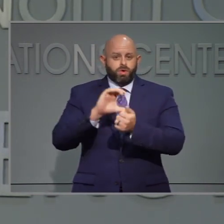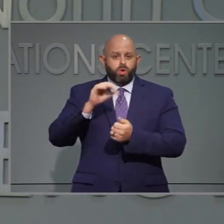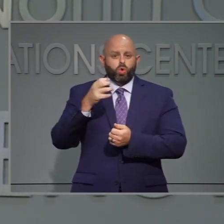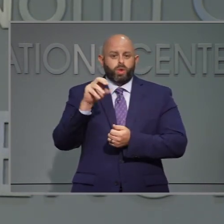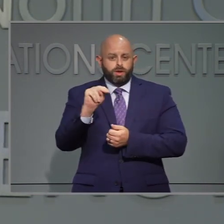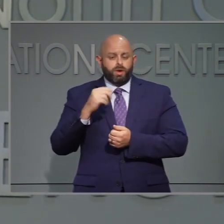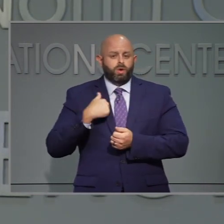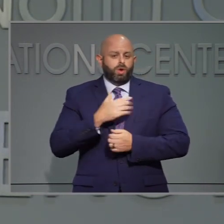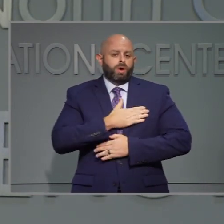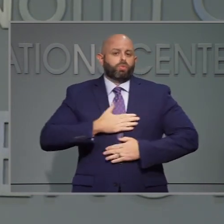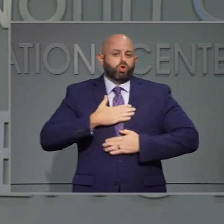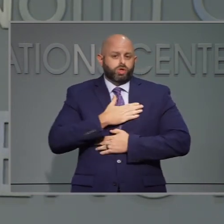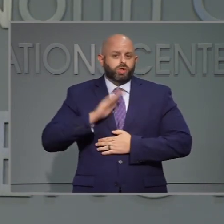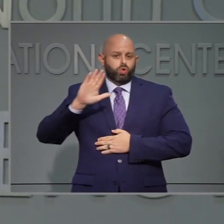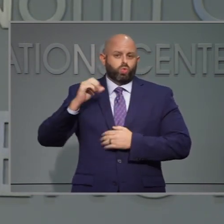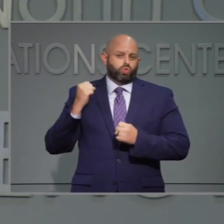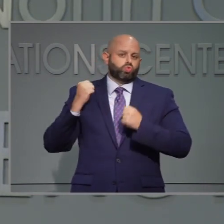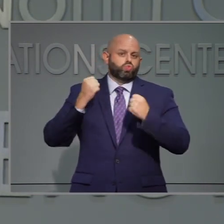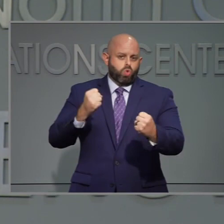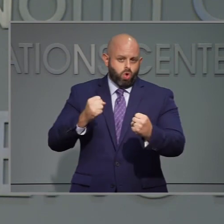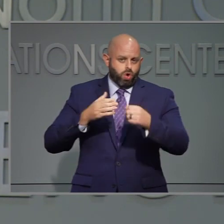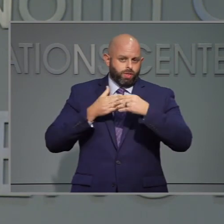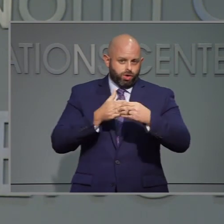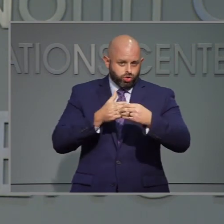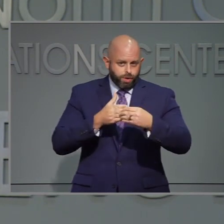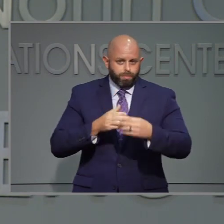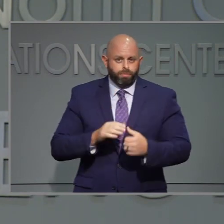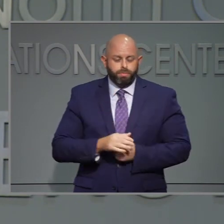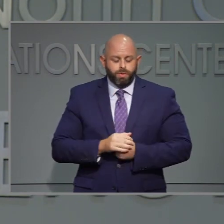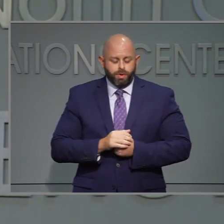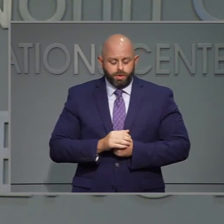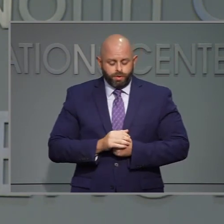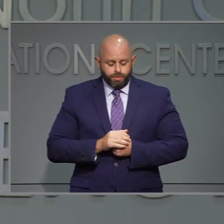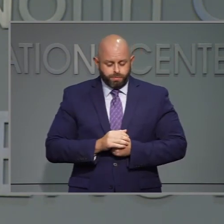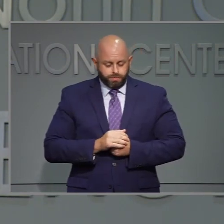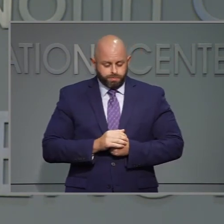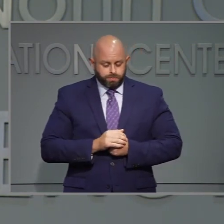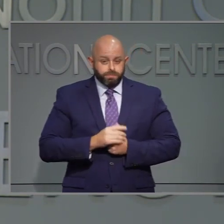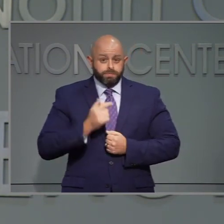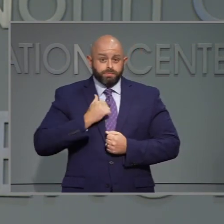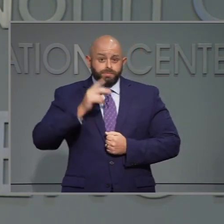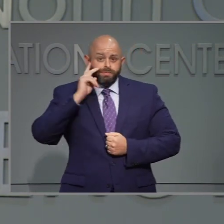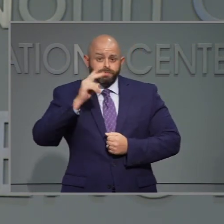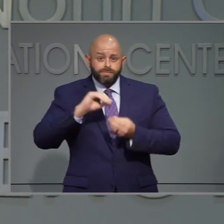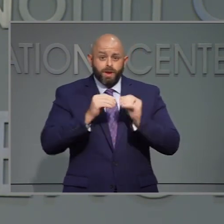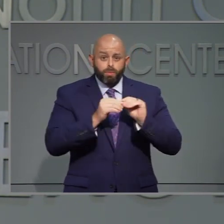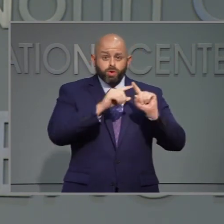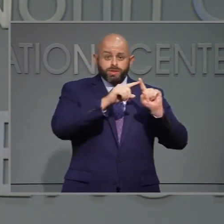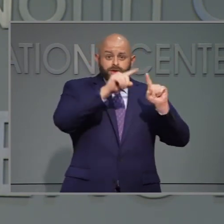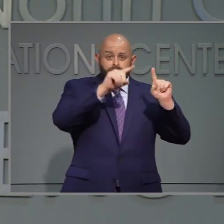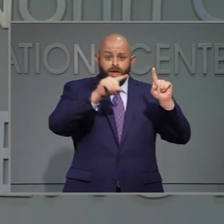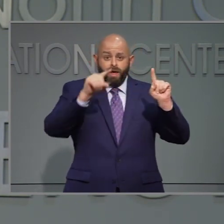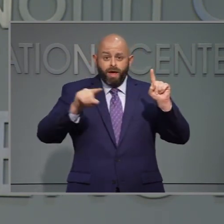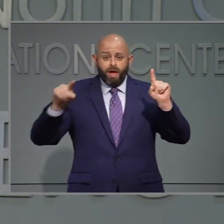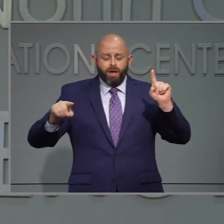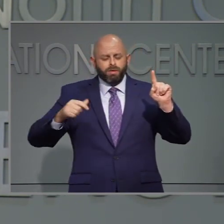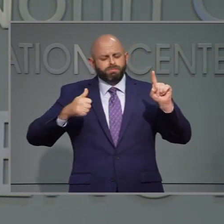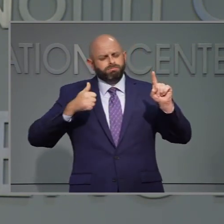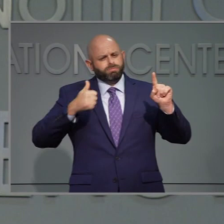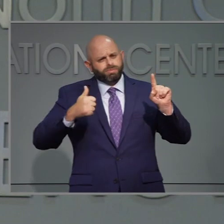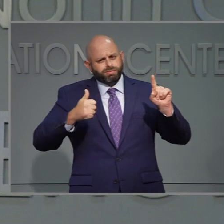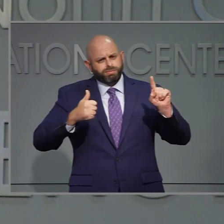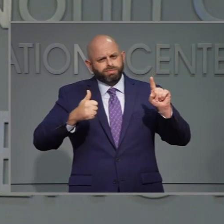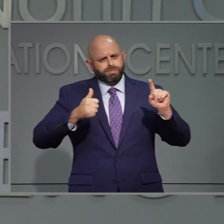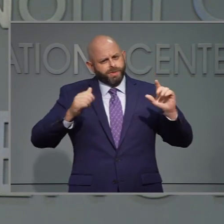doctora Cohen, le agradecemos su sólido liderazgo y es motivador ver estas tendencias que